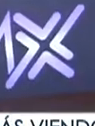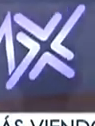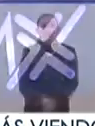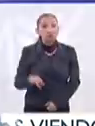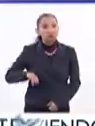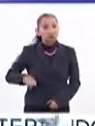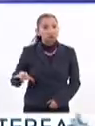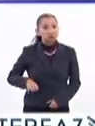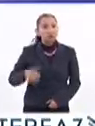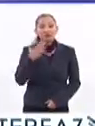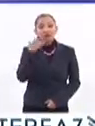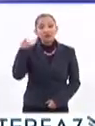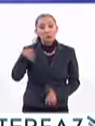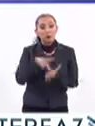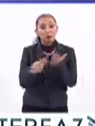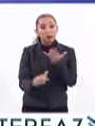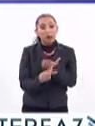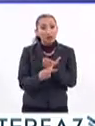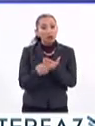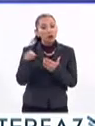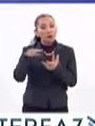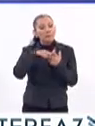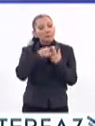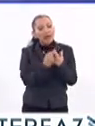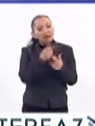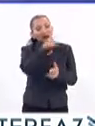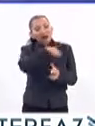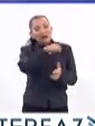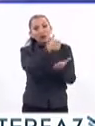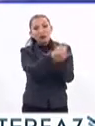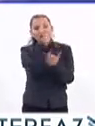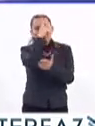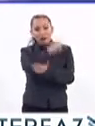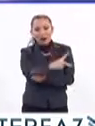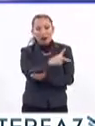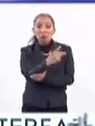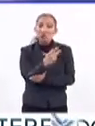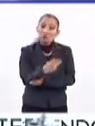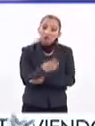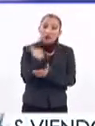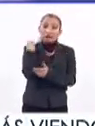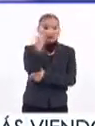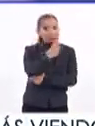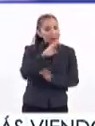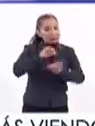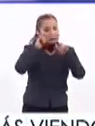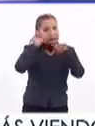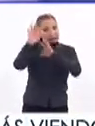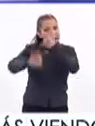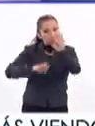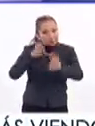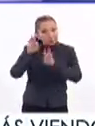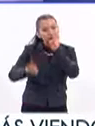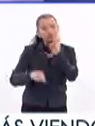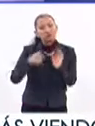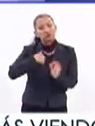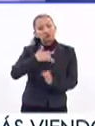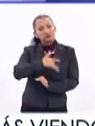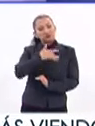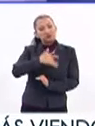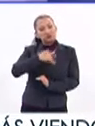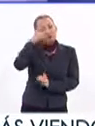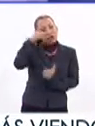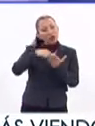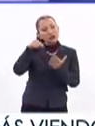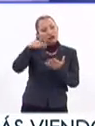Pues interesantísimo este proyecto que nace en la Ciudad de México, urgente atenderlo y me parece que